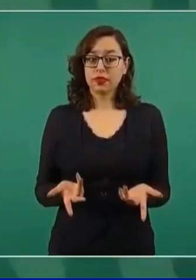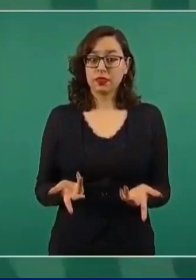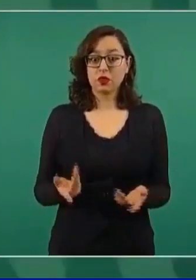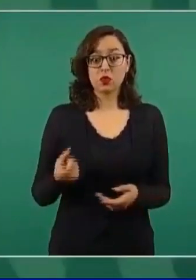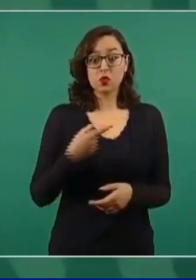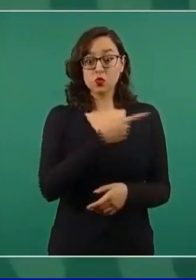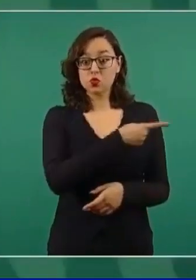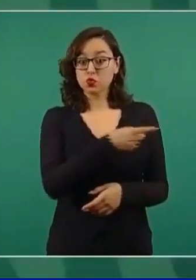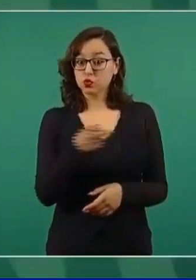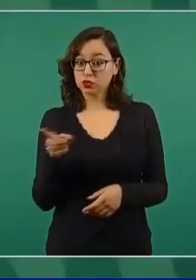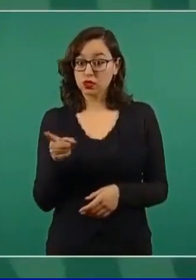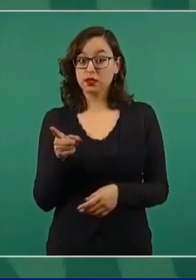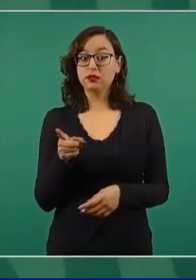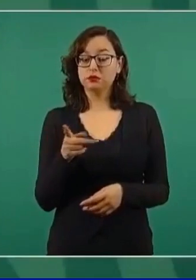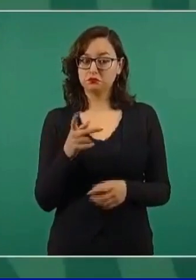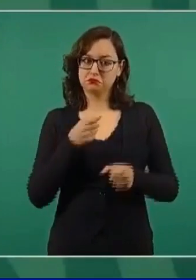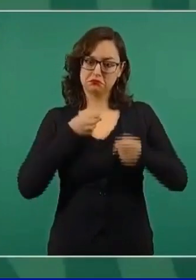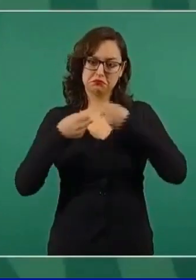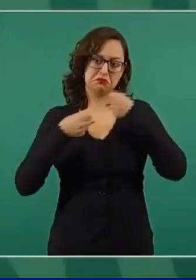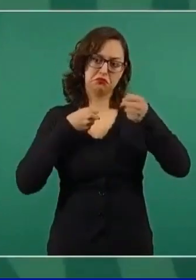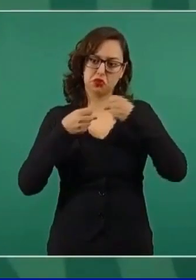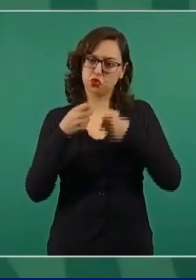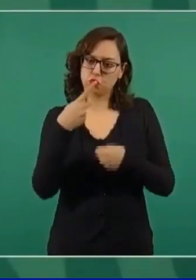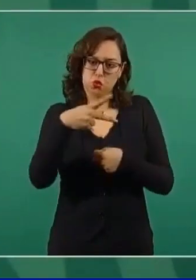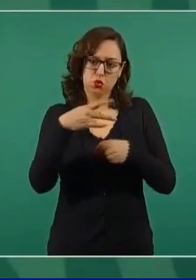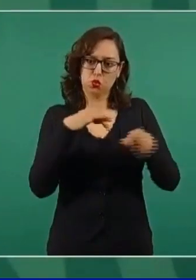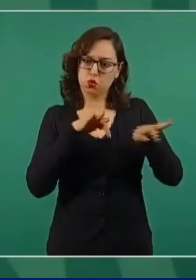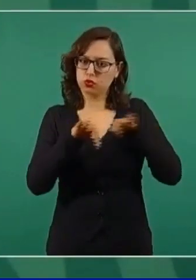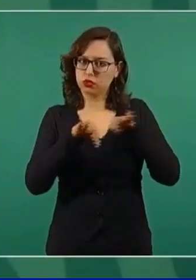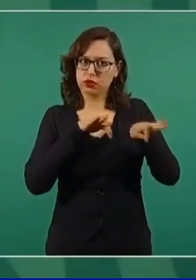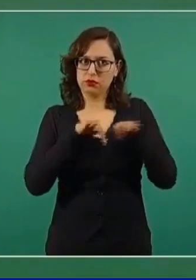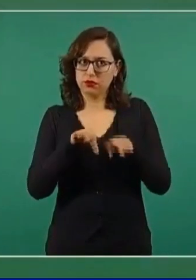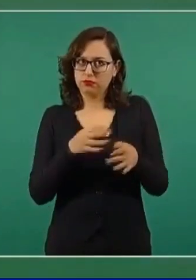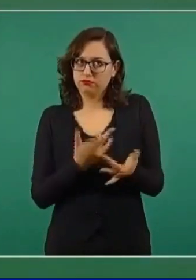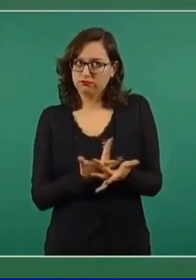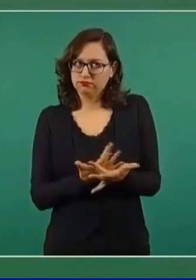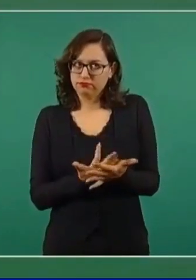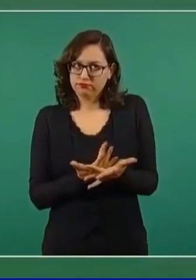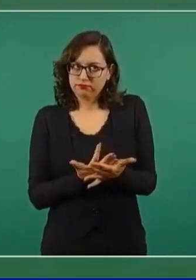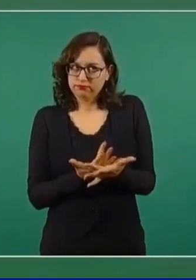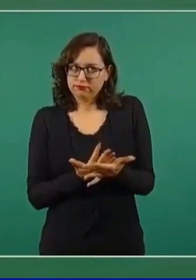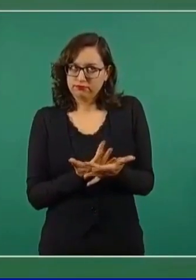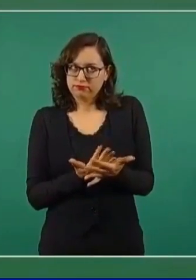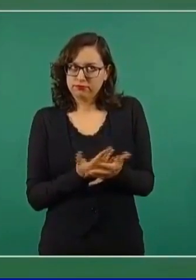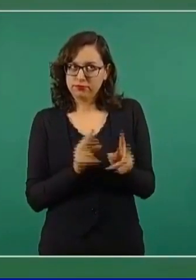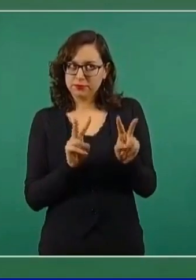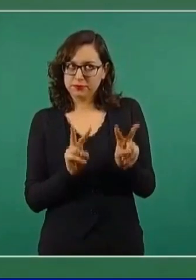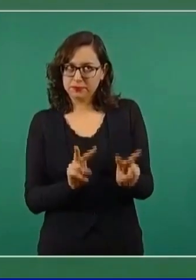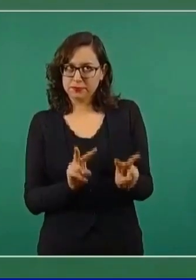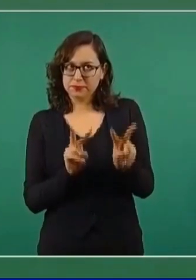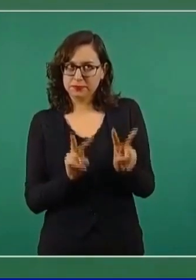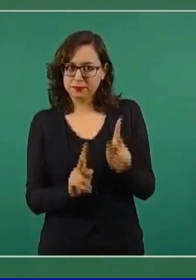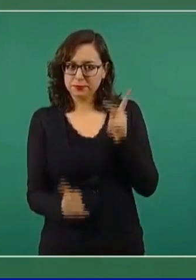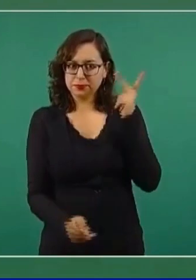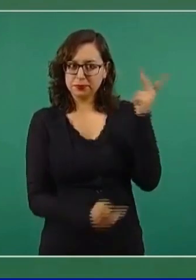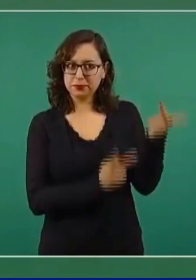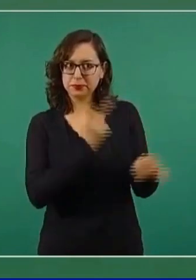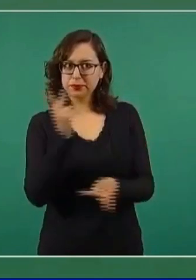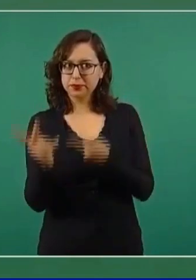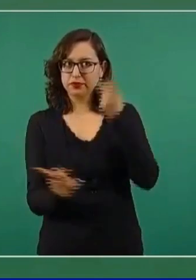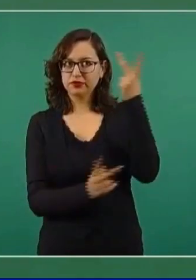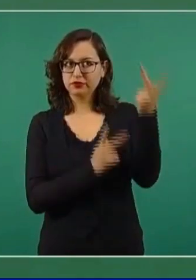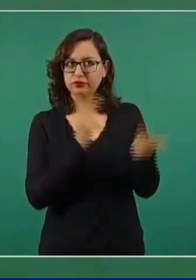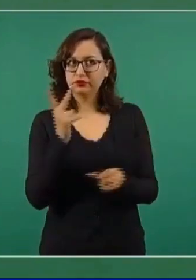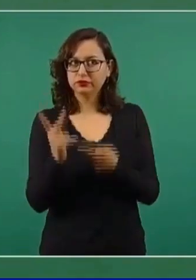ustedes están en su papel de preguntar y a ver si